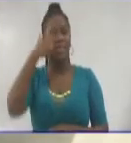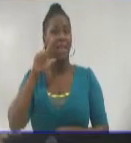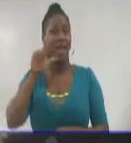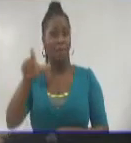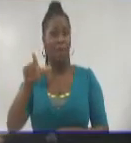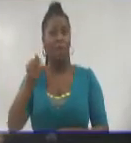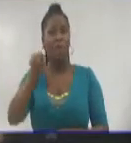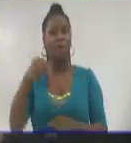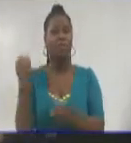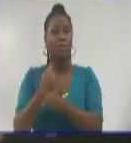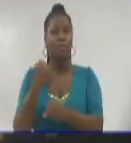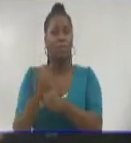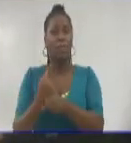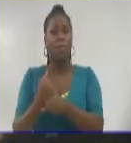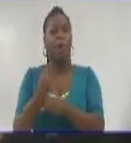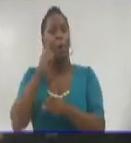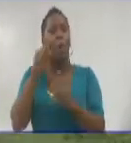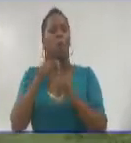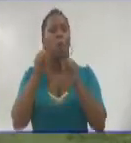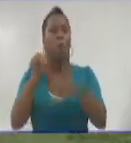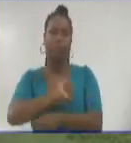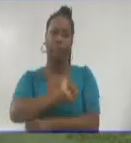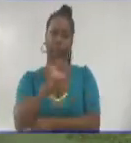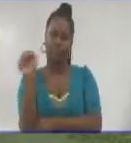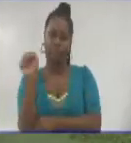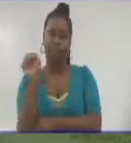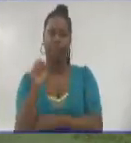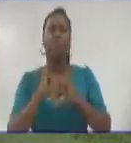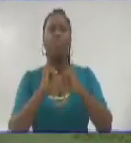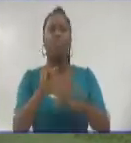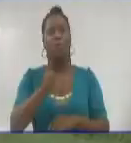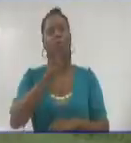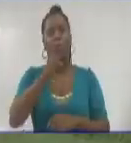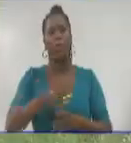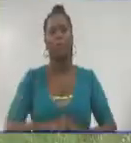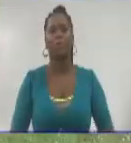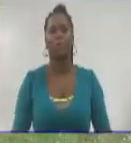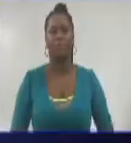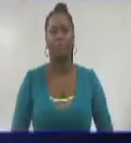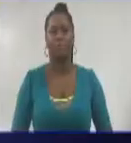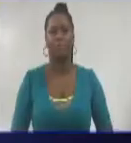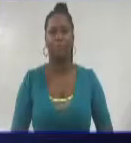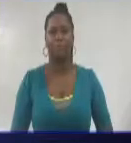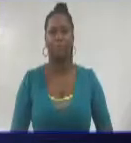trabajan con ese propósito. Orestes Ríos, a tiempo.